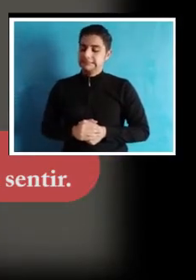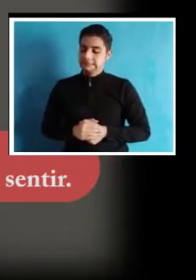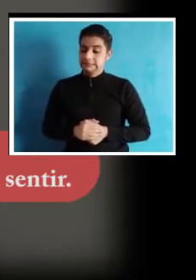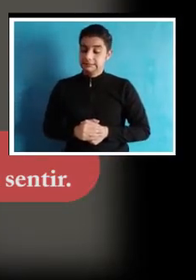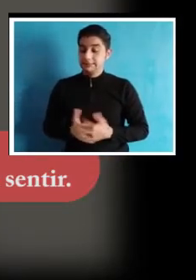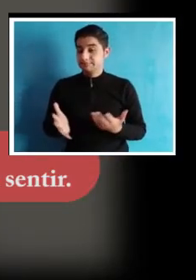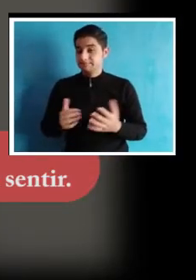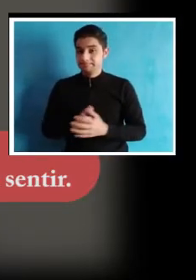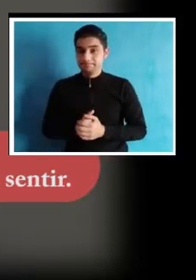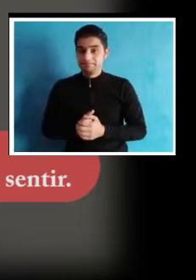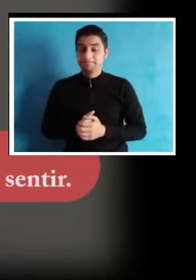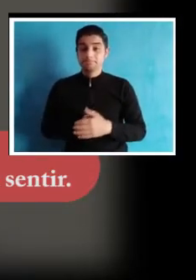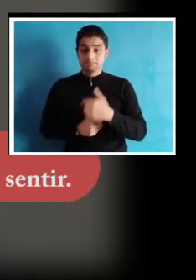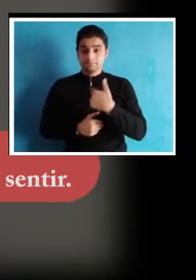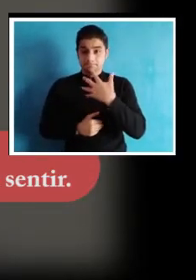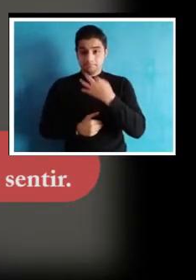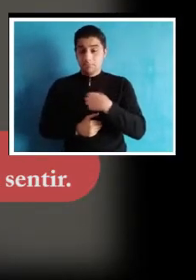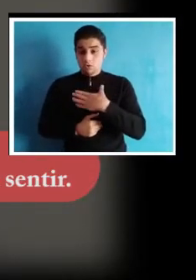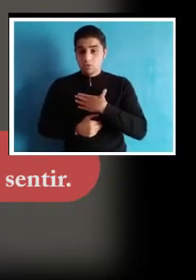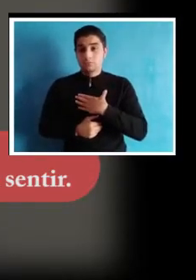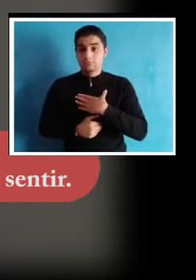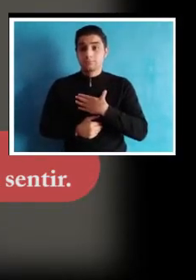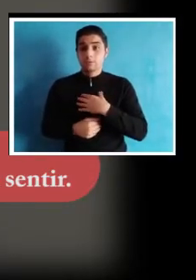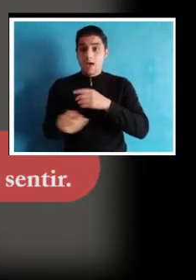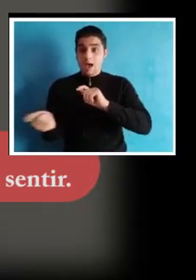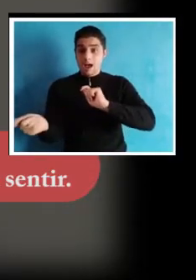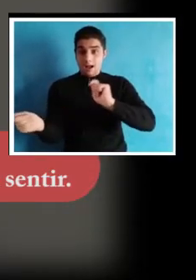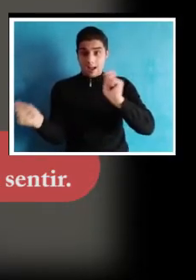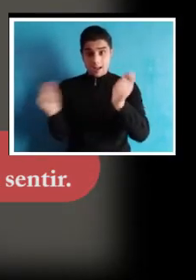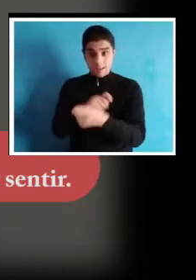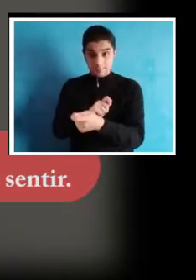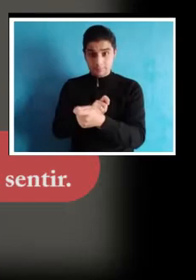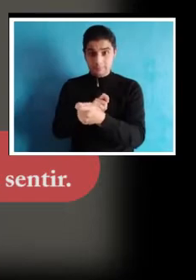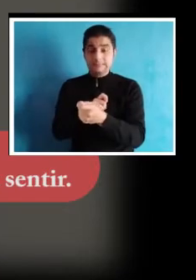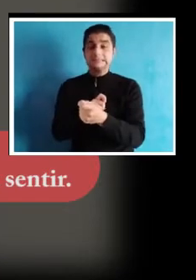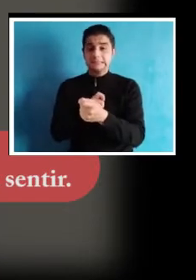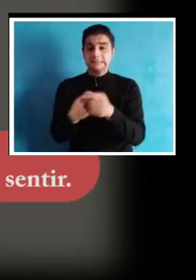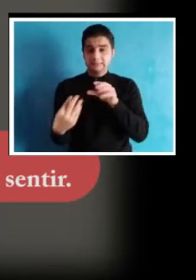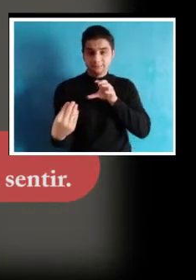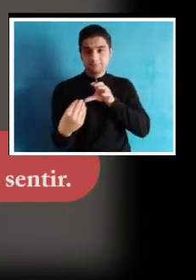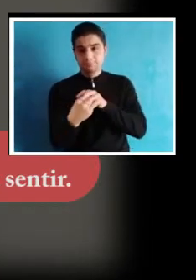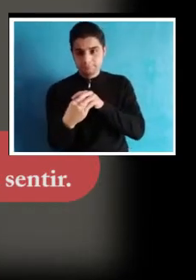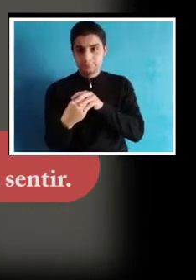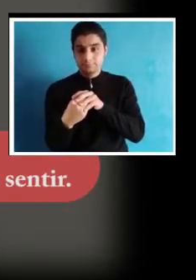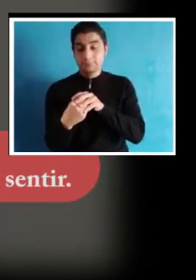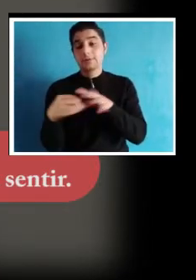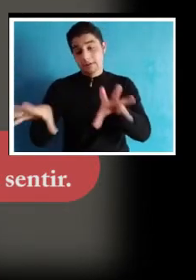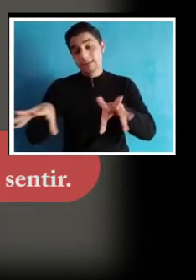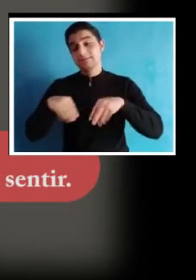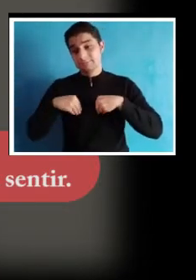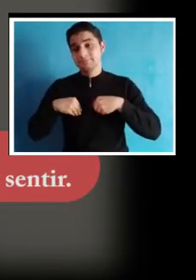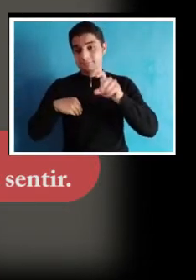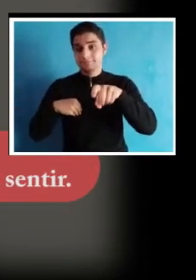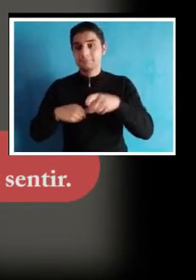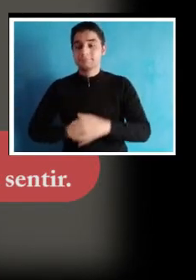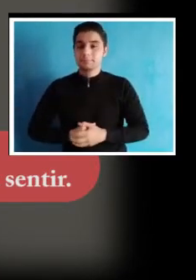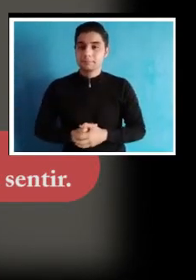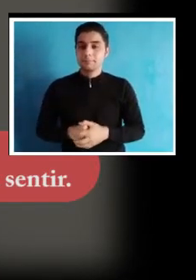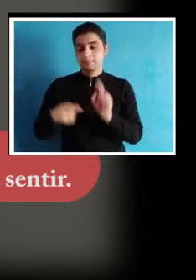En primera instancia he tenido que ajustarme a los cambios y aceptar que esos cambios son necesarios.